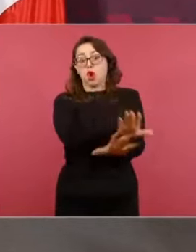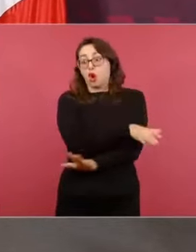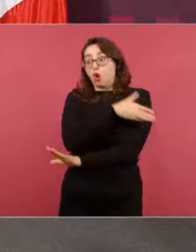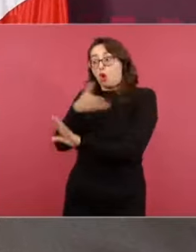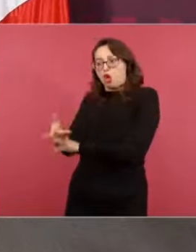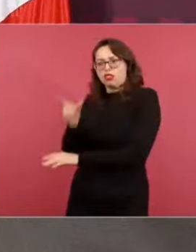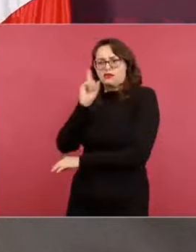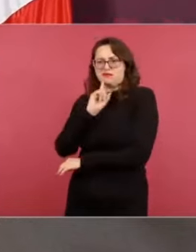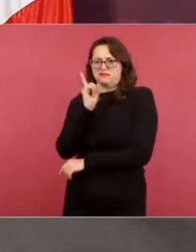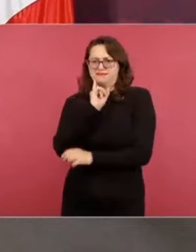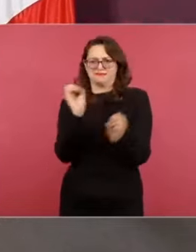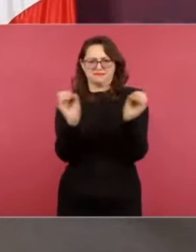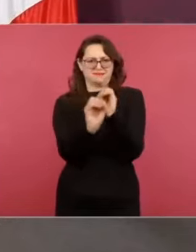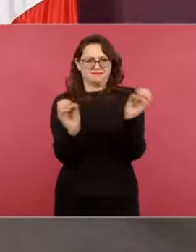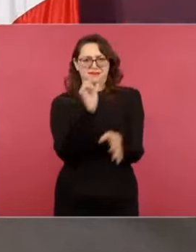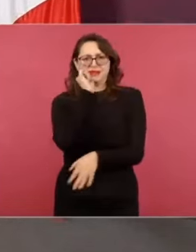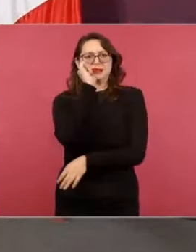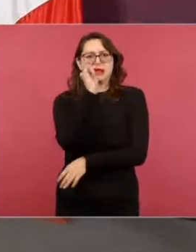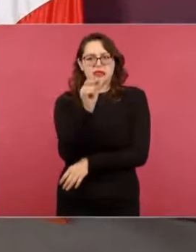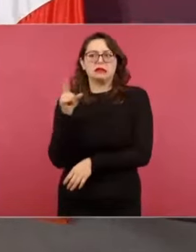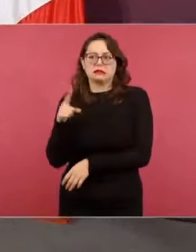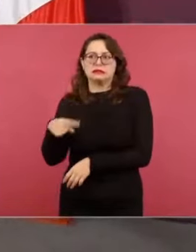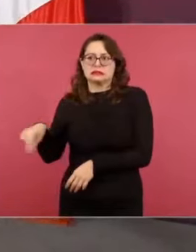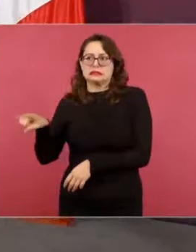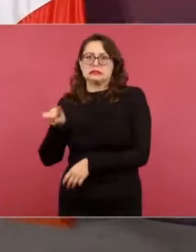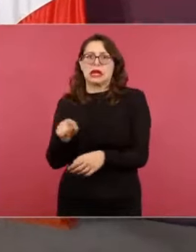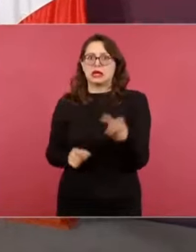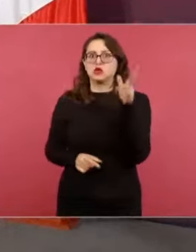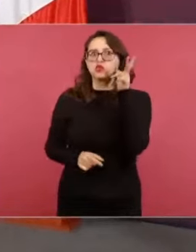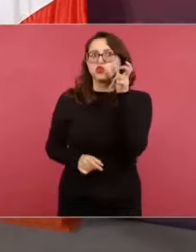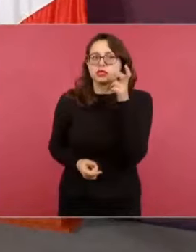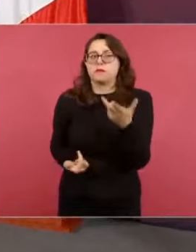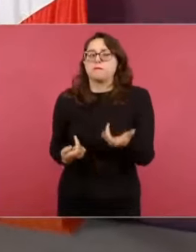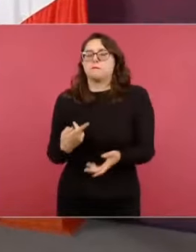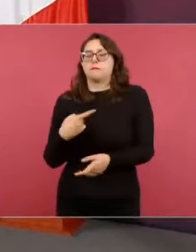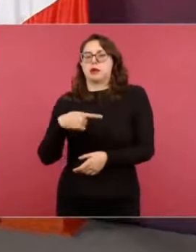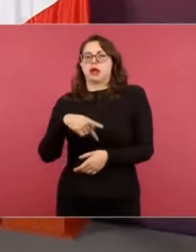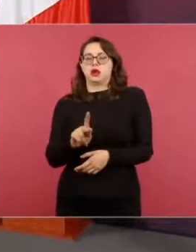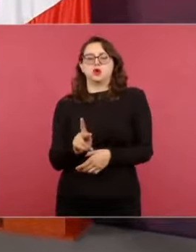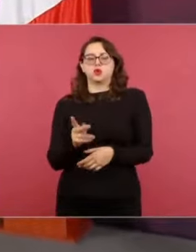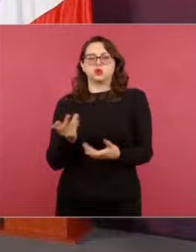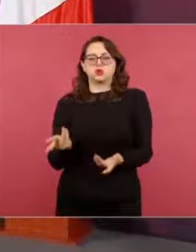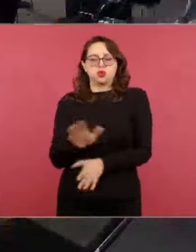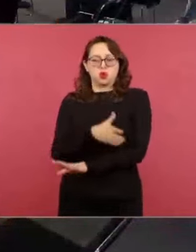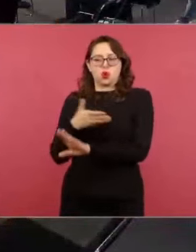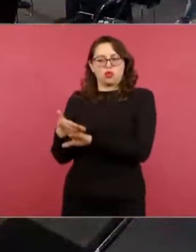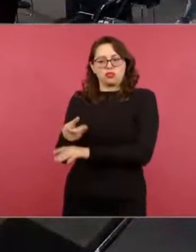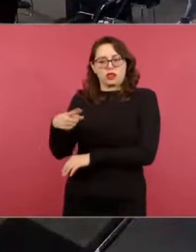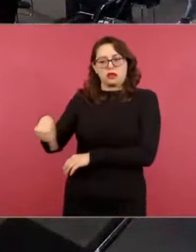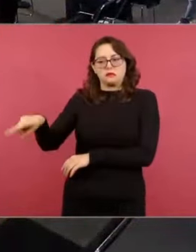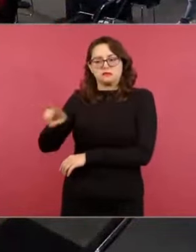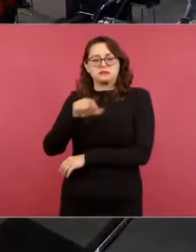la información que tenemos, que no hubo esta agresión y fue el reporte que se nos dio esta mañana.